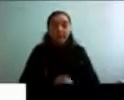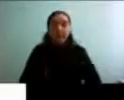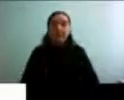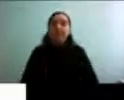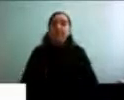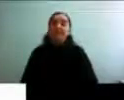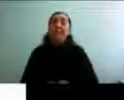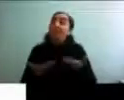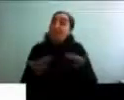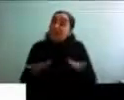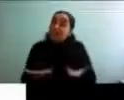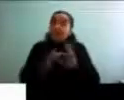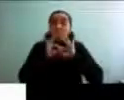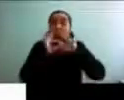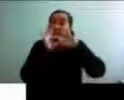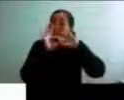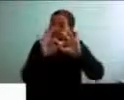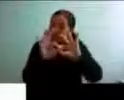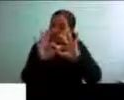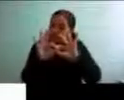Así que, muchas gracias.